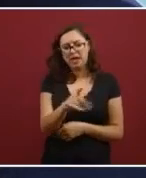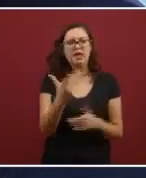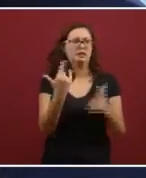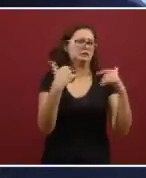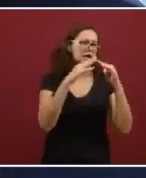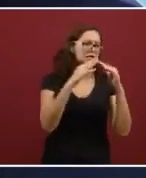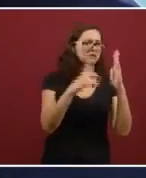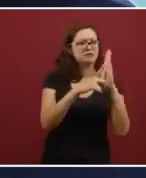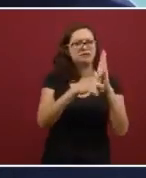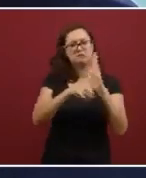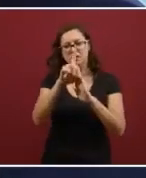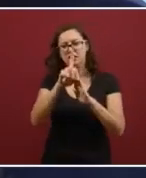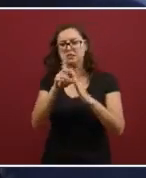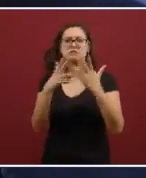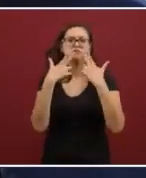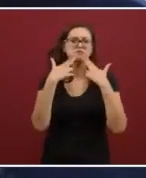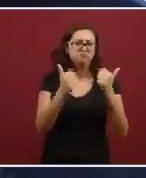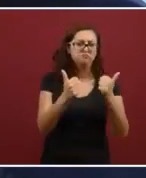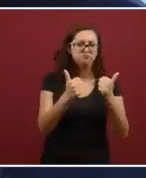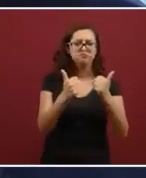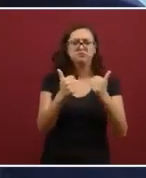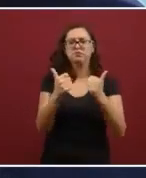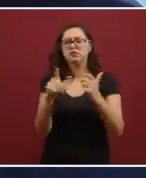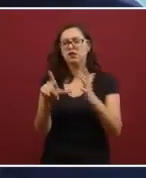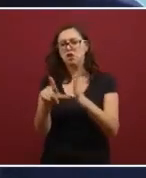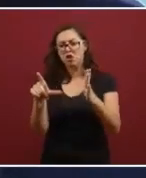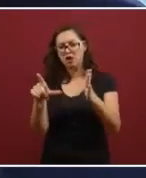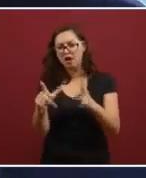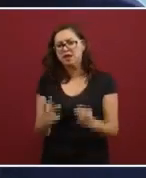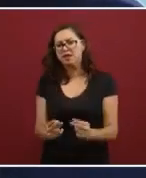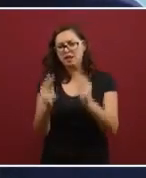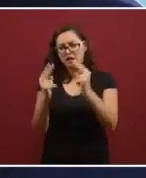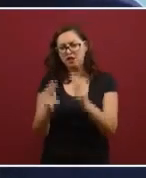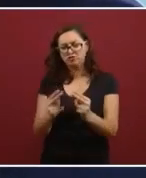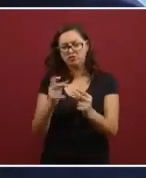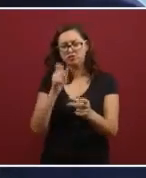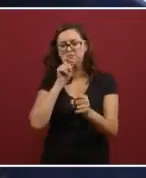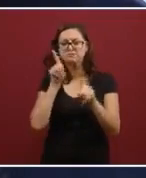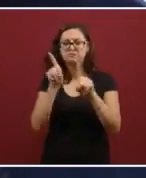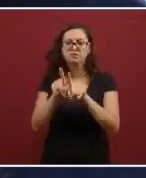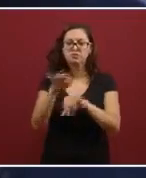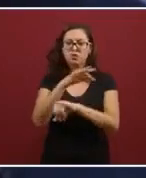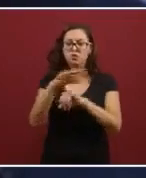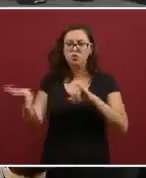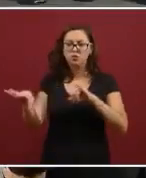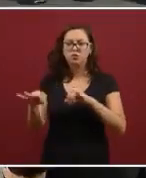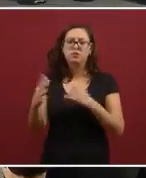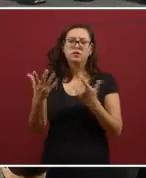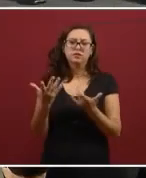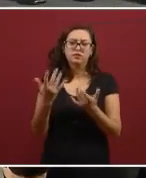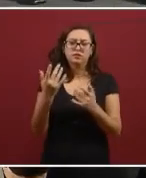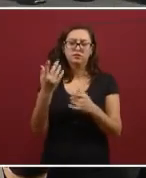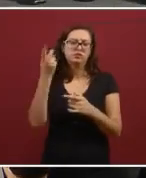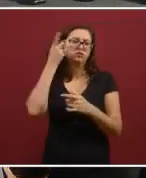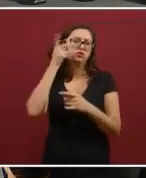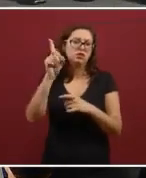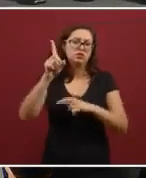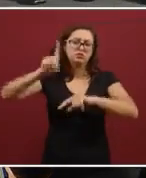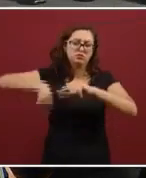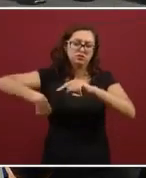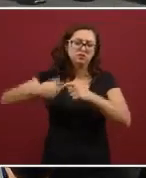departamentos, son fincas y son locales comerciales. Y finalmente el decomiso, que son derechos de propiedad.